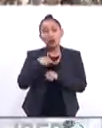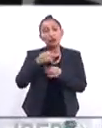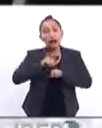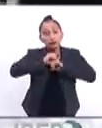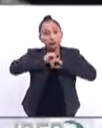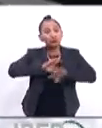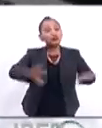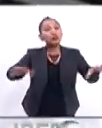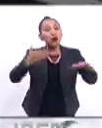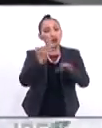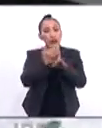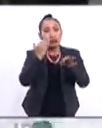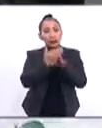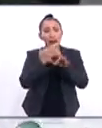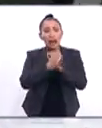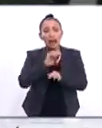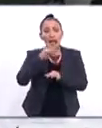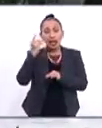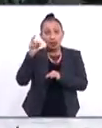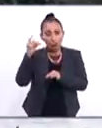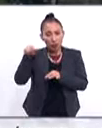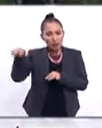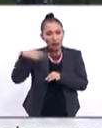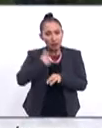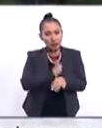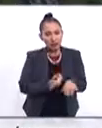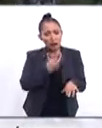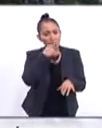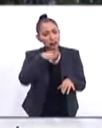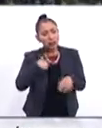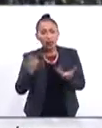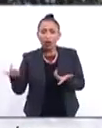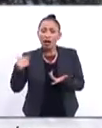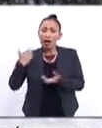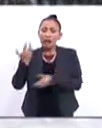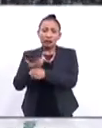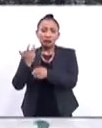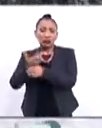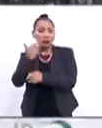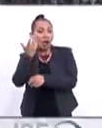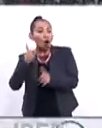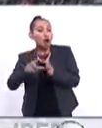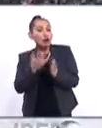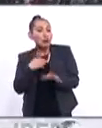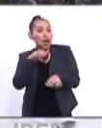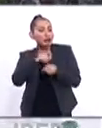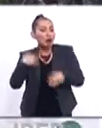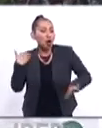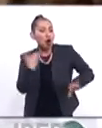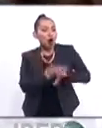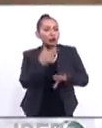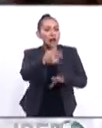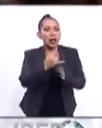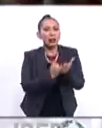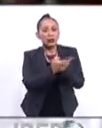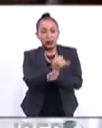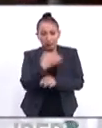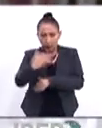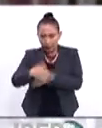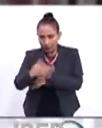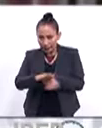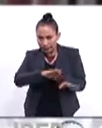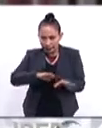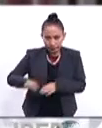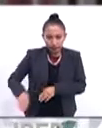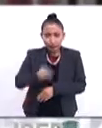está gestando. Evo Morales respaldó a Maduro y dice que las garras del imperialismo buscan nuevamente herir de muerte la democracia. Mientras